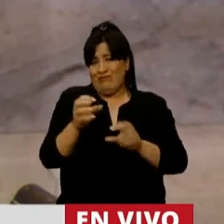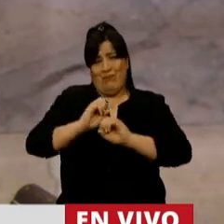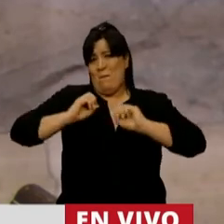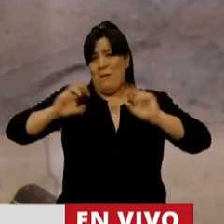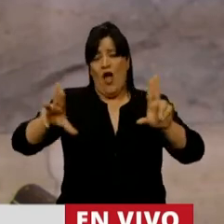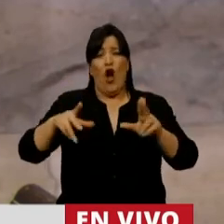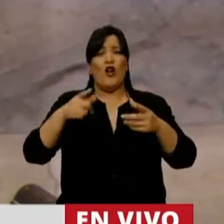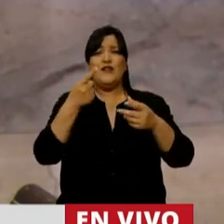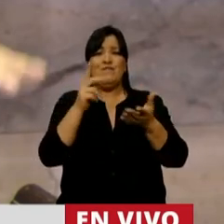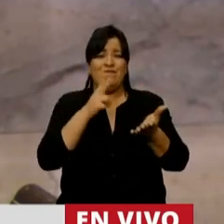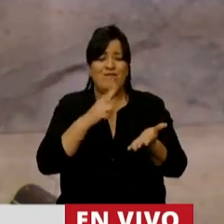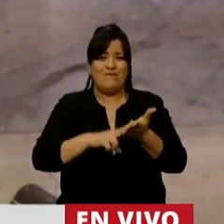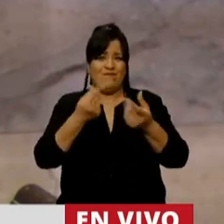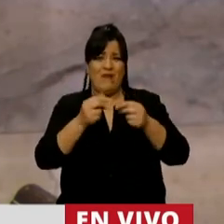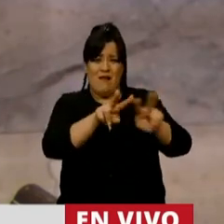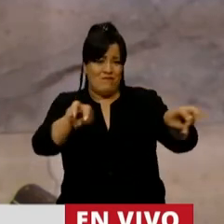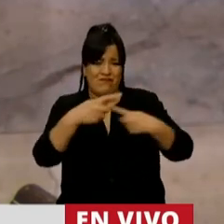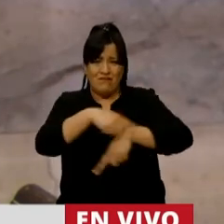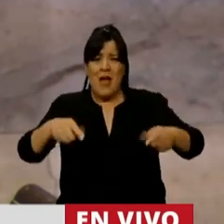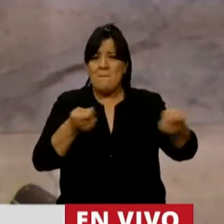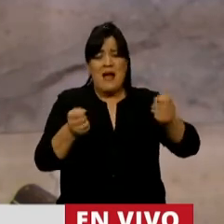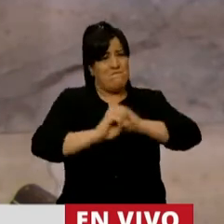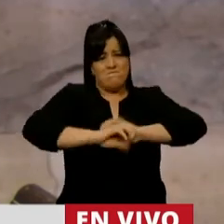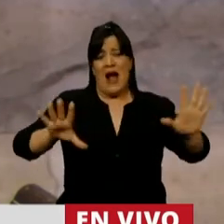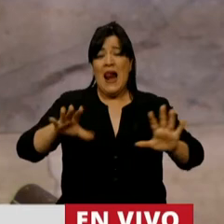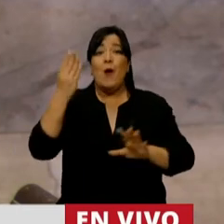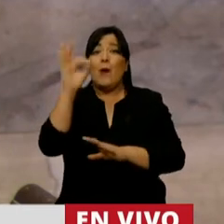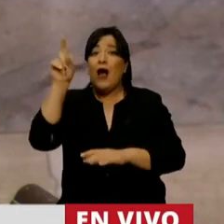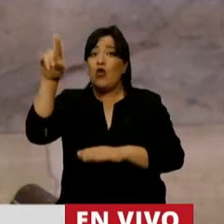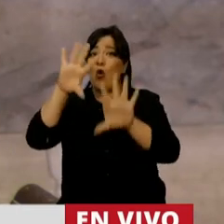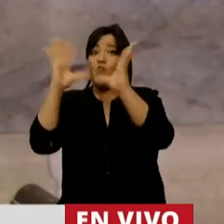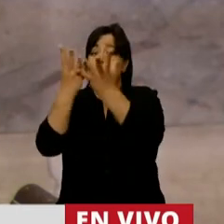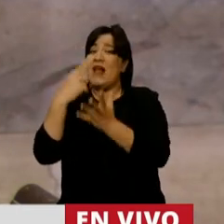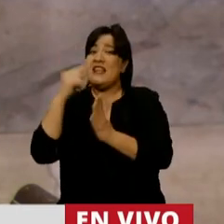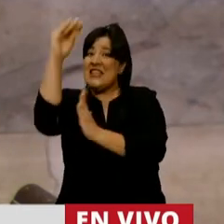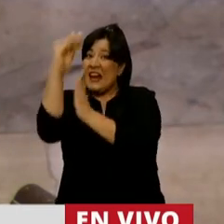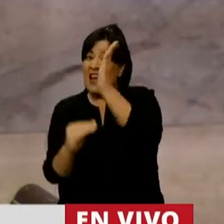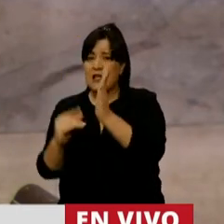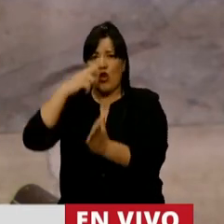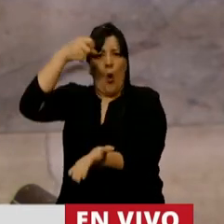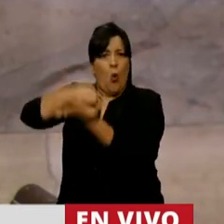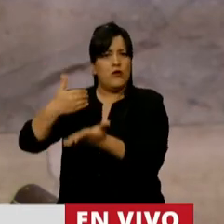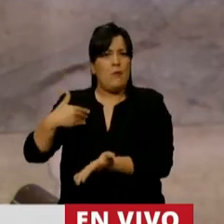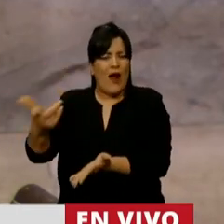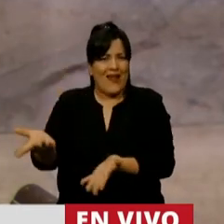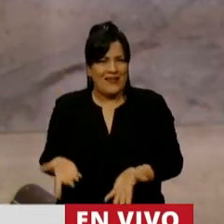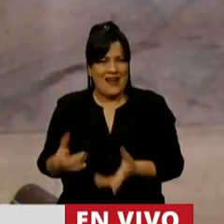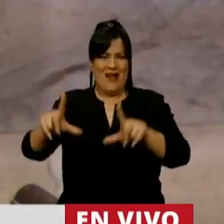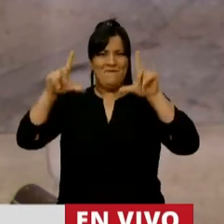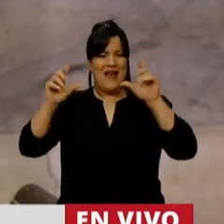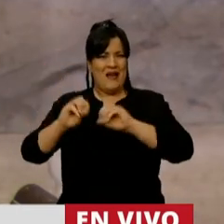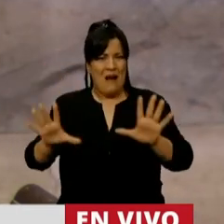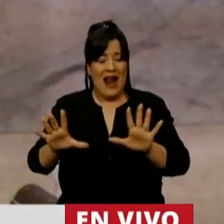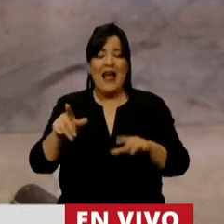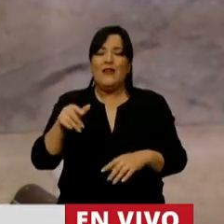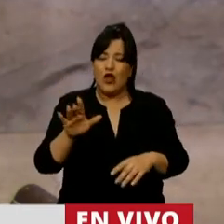sistemas tributarios de la economía que el Banco Mundial tiene registros y lleva. Entonces, si no hay un cambio